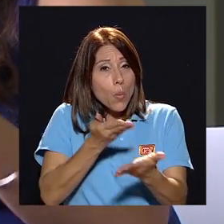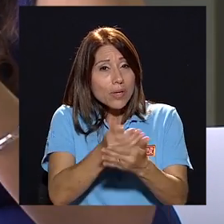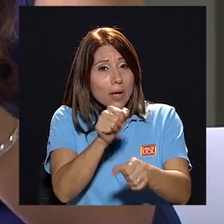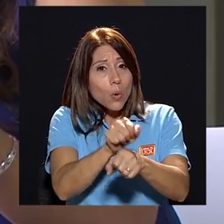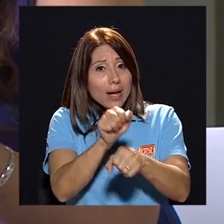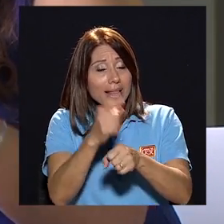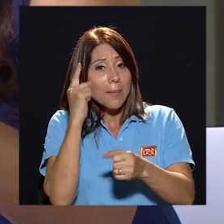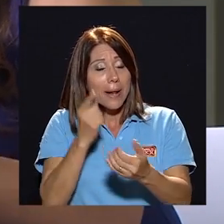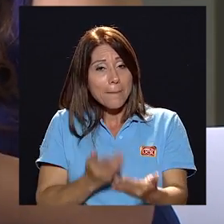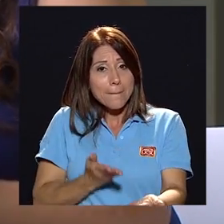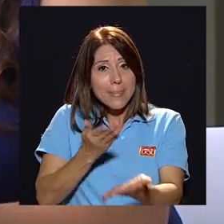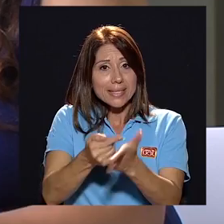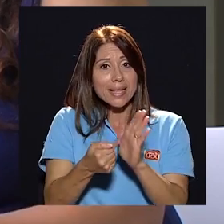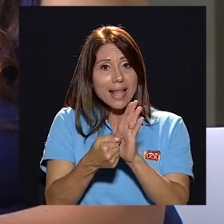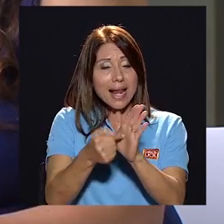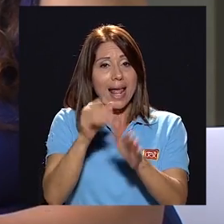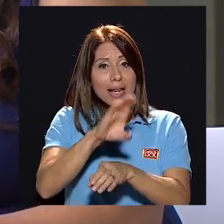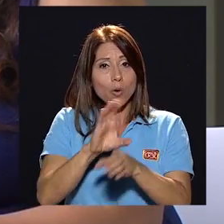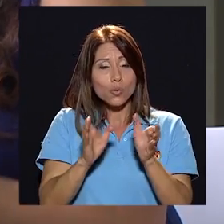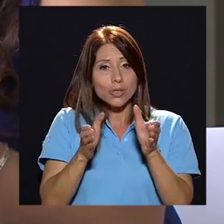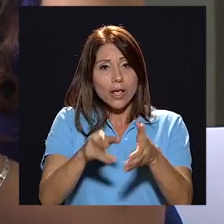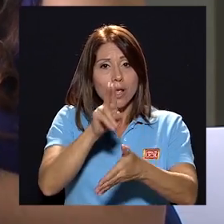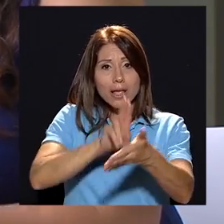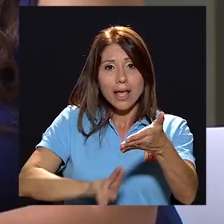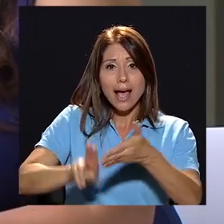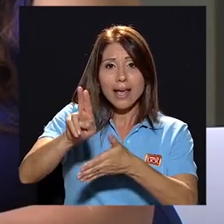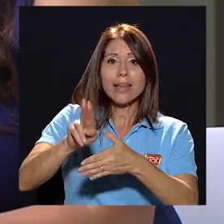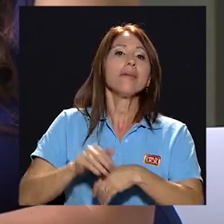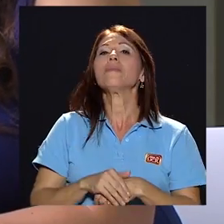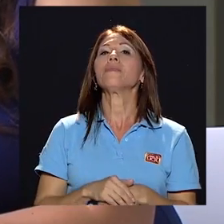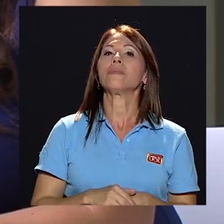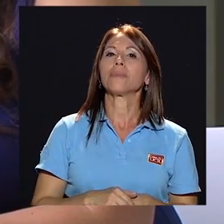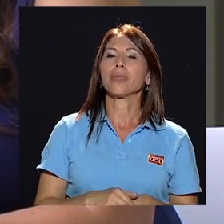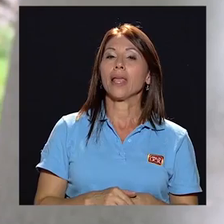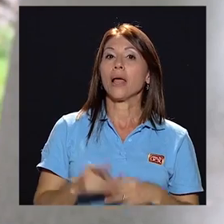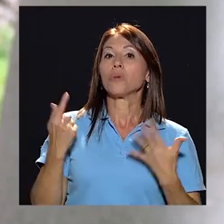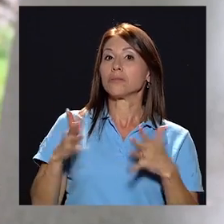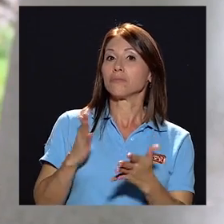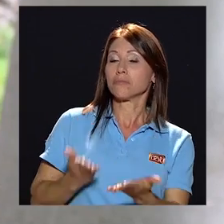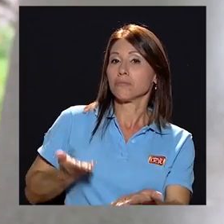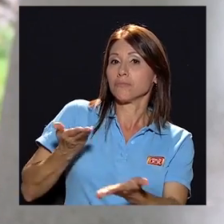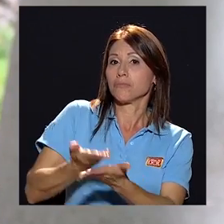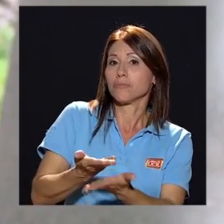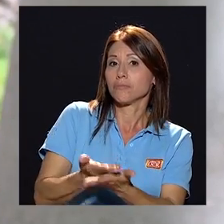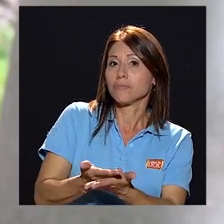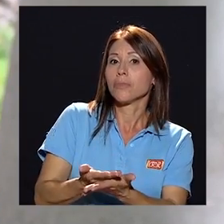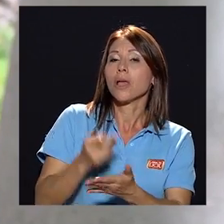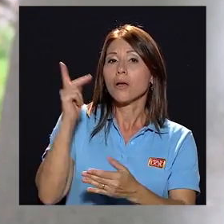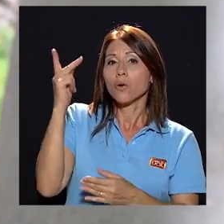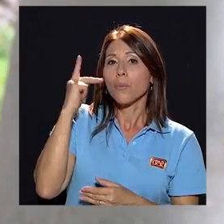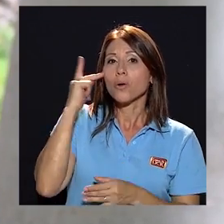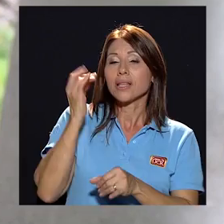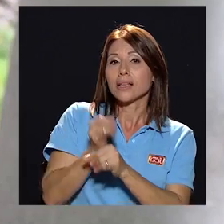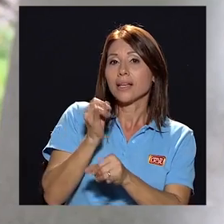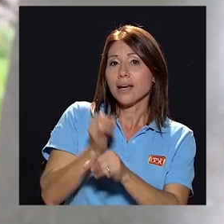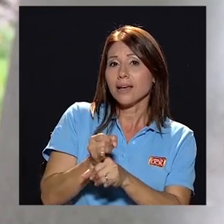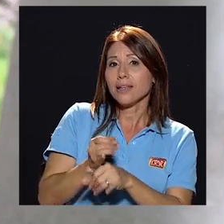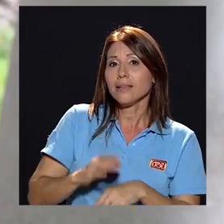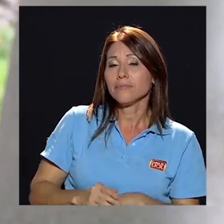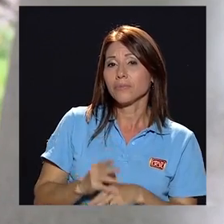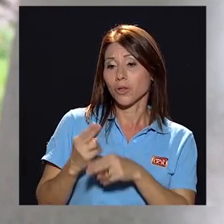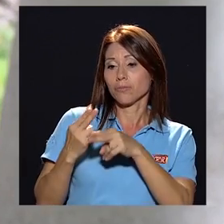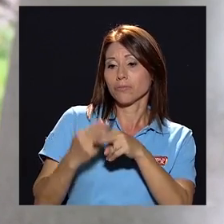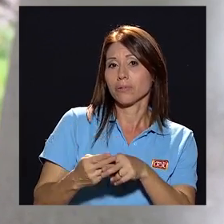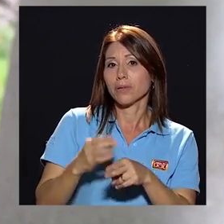concreta para presentarla en el seno del consejo universitario? ¿cuál es? pues la propuesta ya está o sea hay una política institucional con